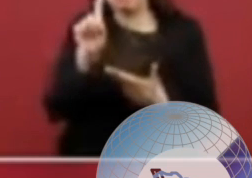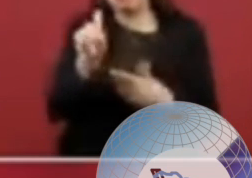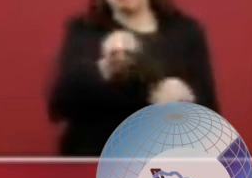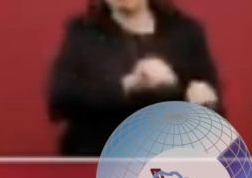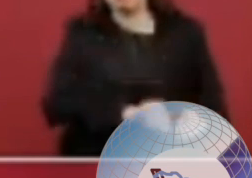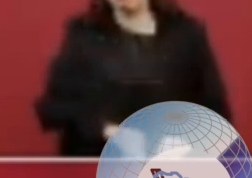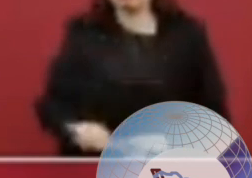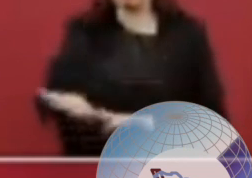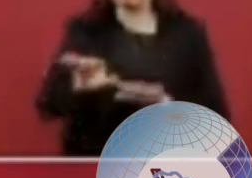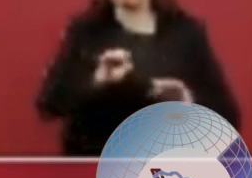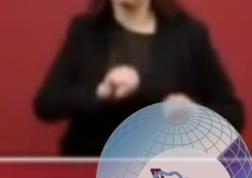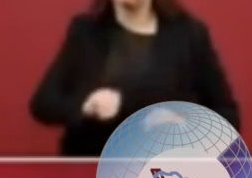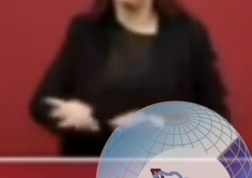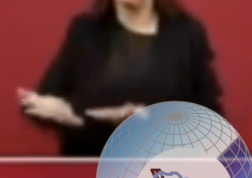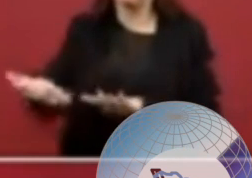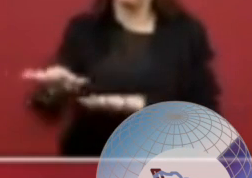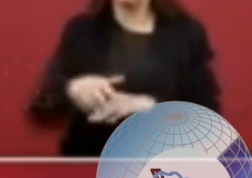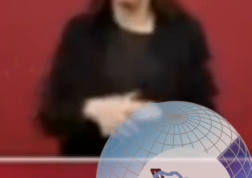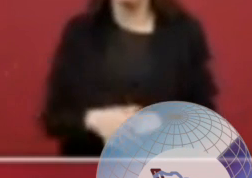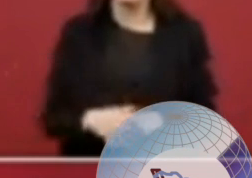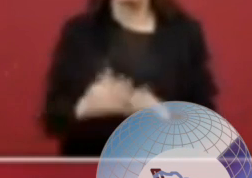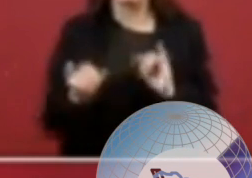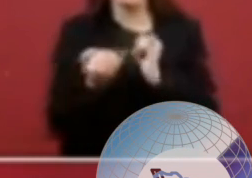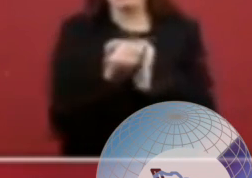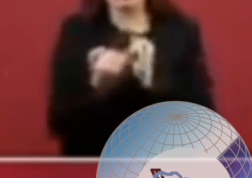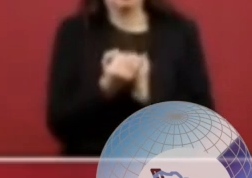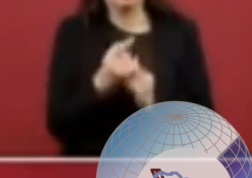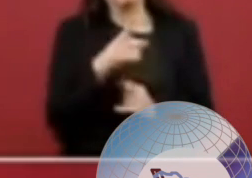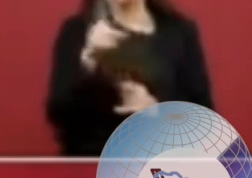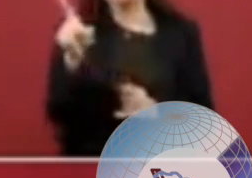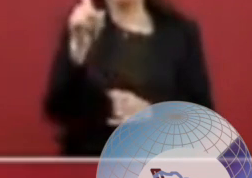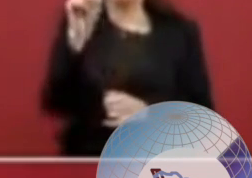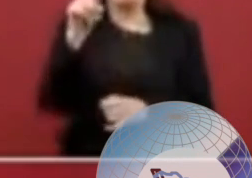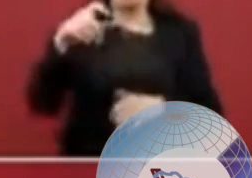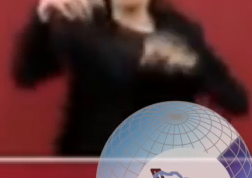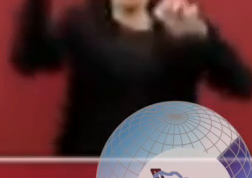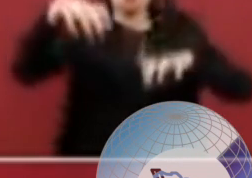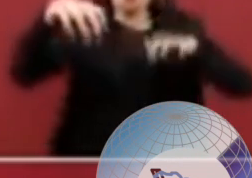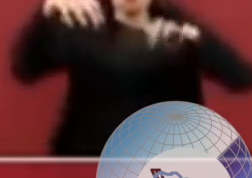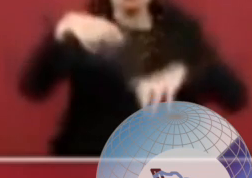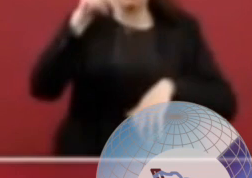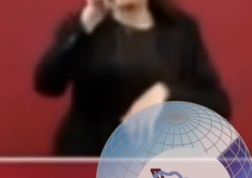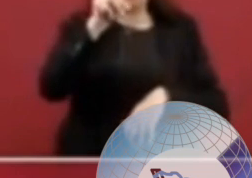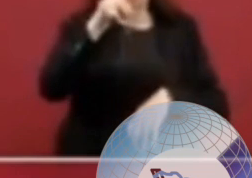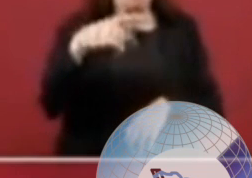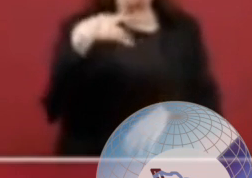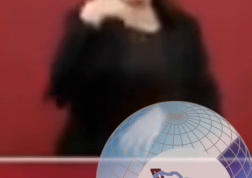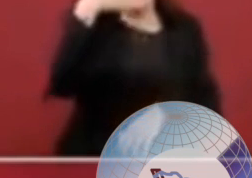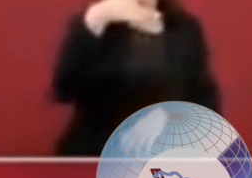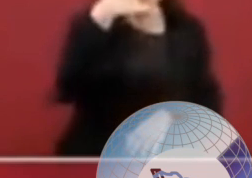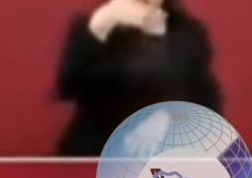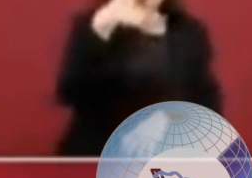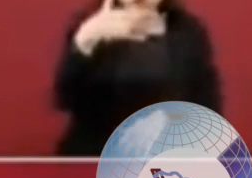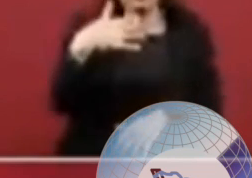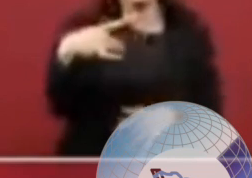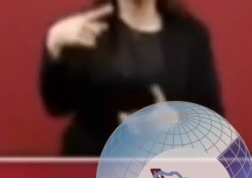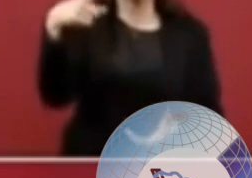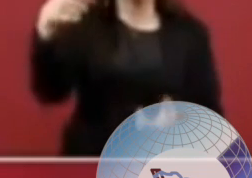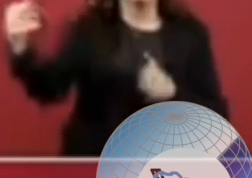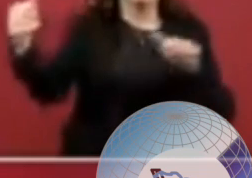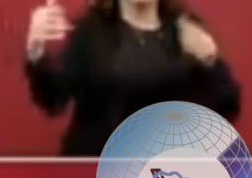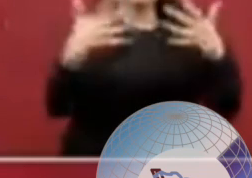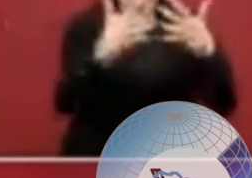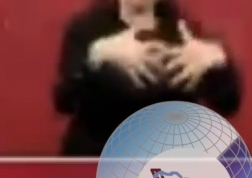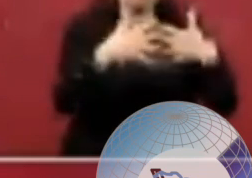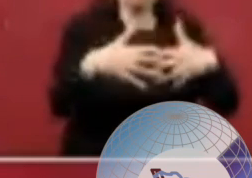las aguas negras, aguas residuales se van a tratar, de modo que